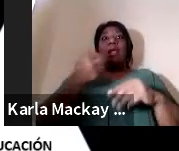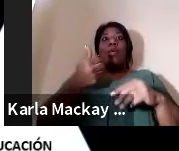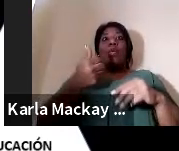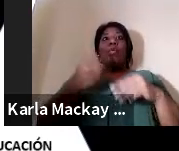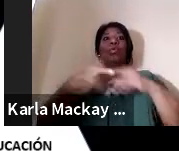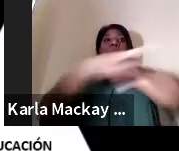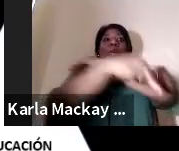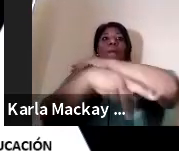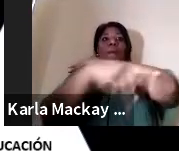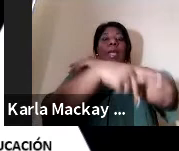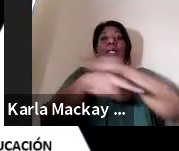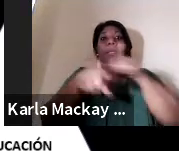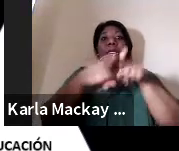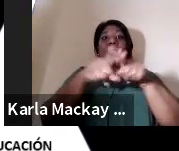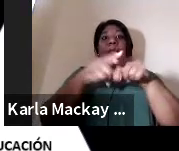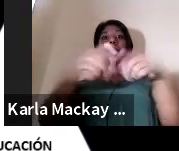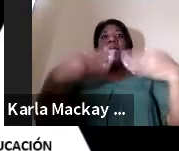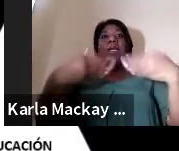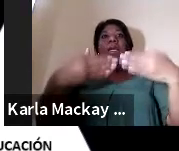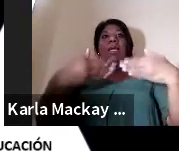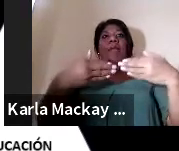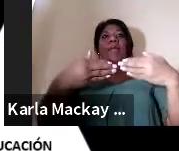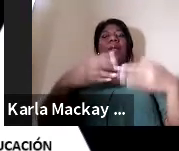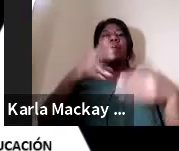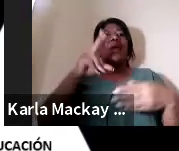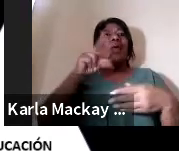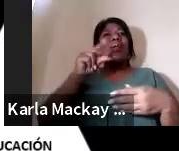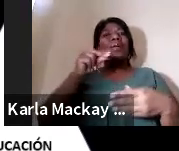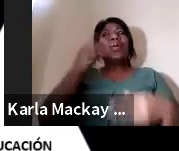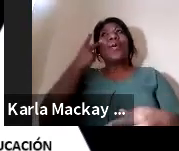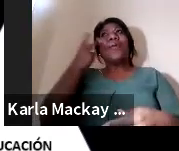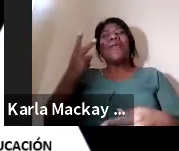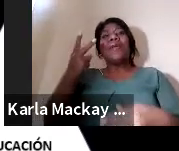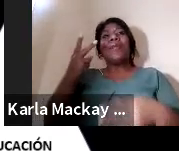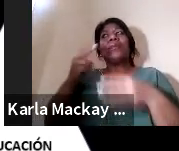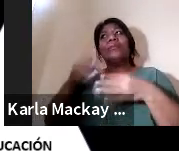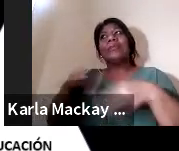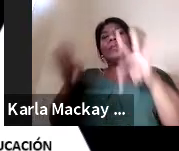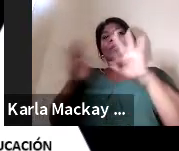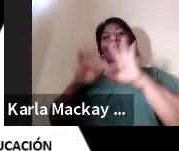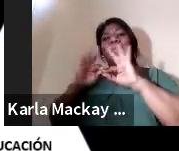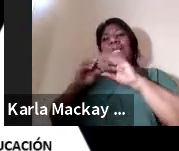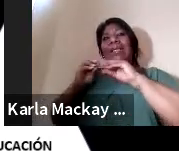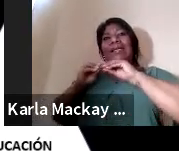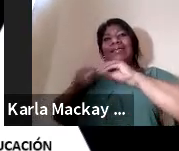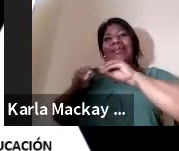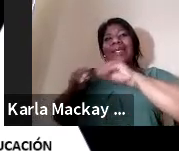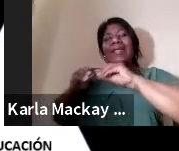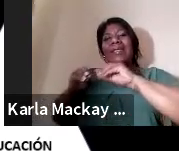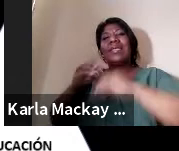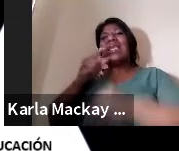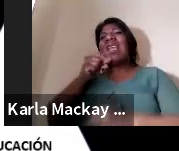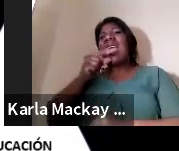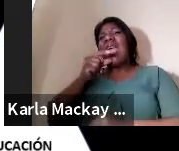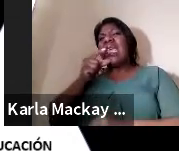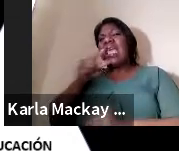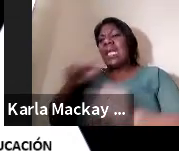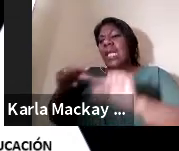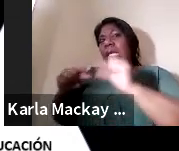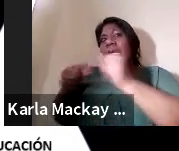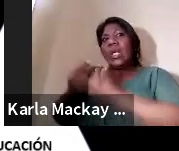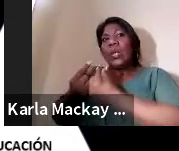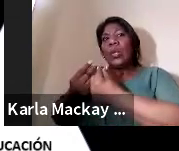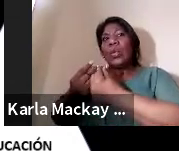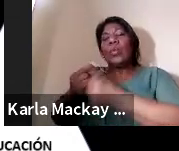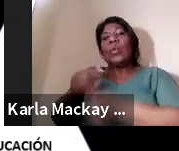no tomamos en cuenta los niveles más importantes para nosotros en esta formación